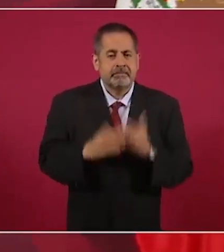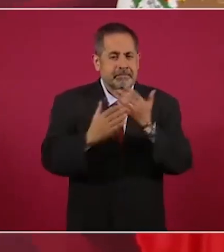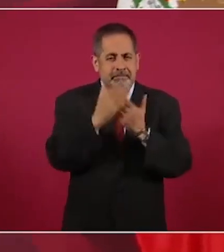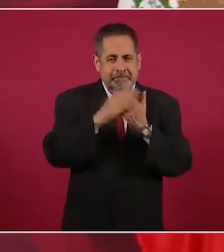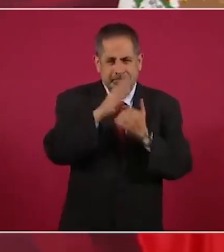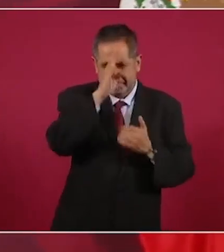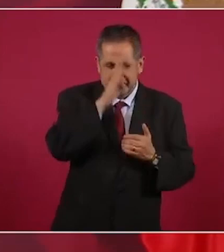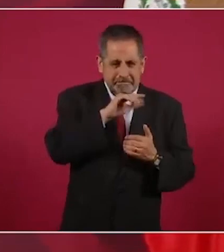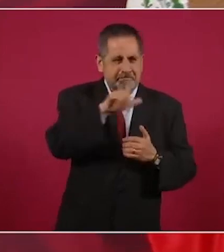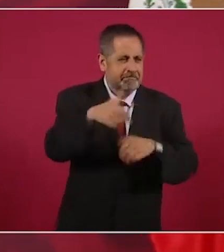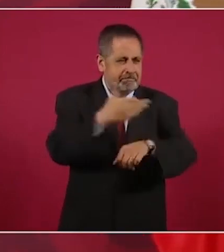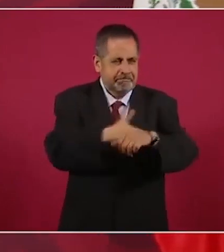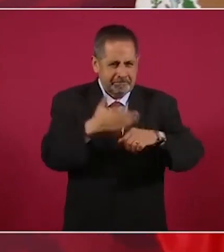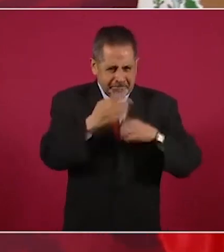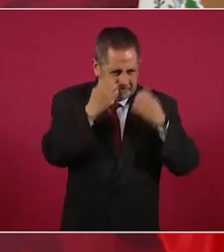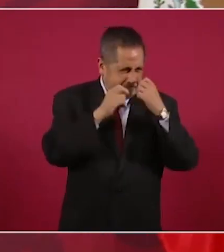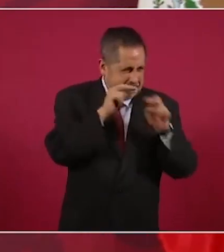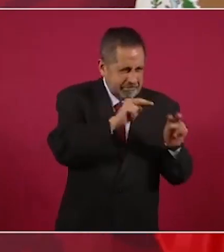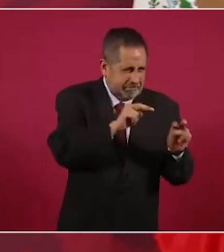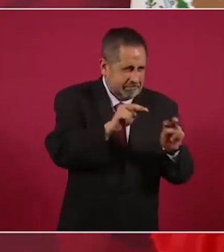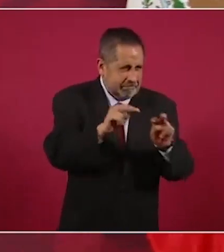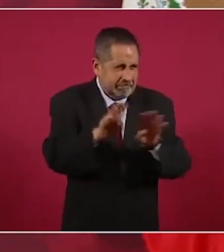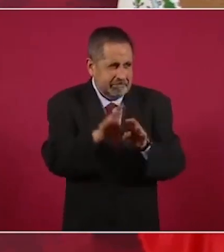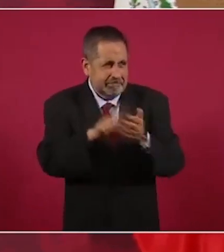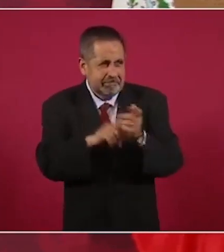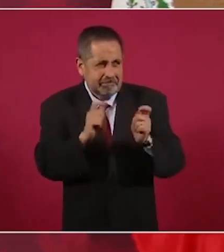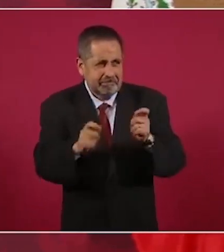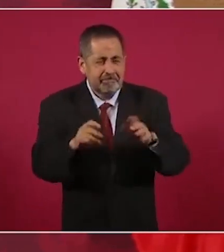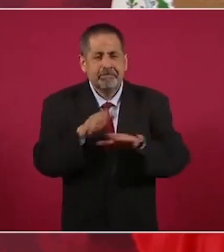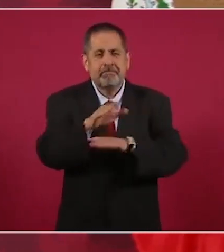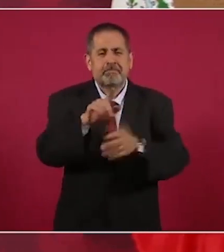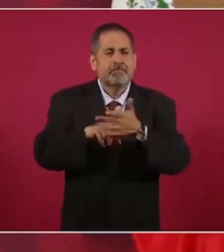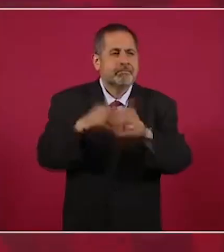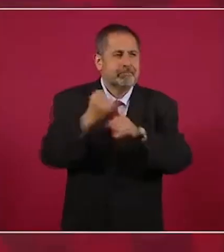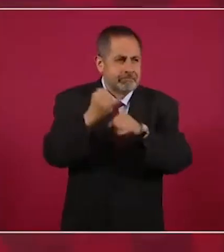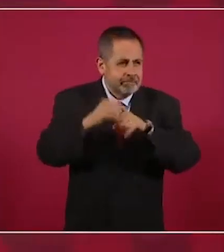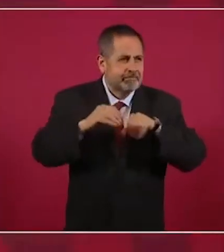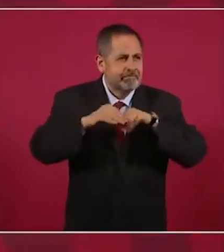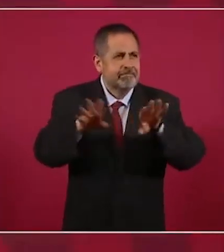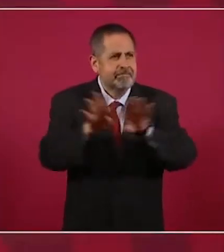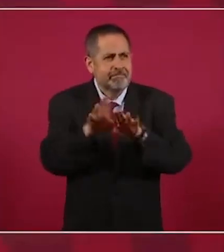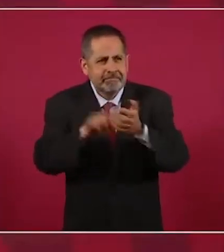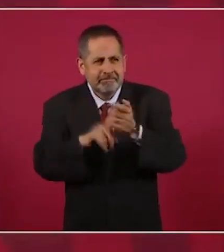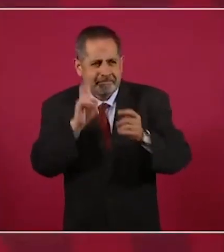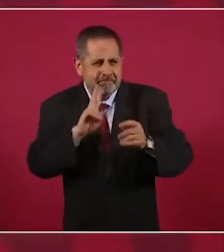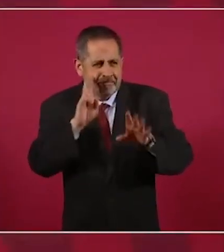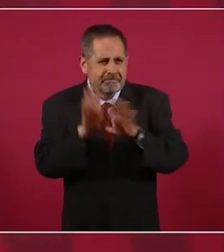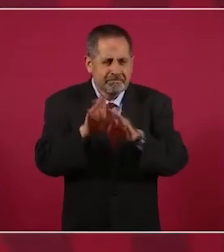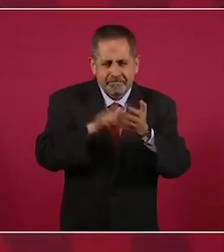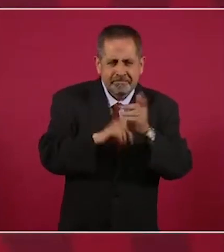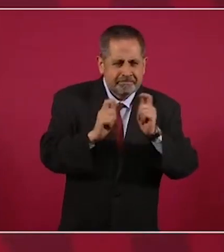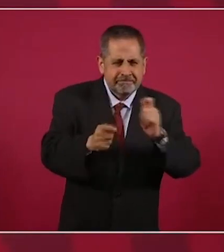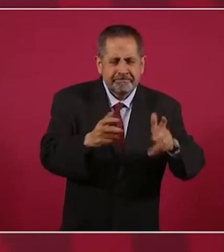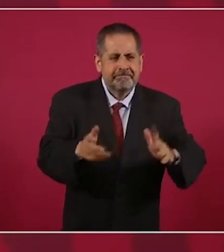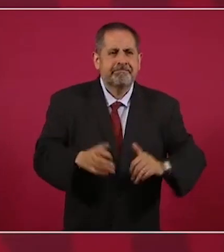mediodía y en la tarde de las redes para ver cómo andan?